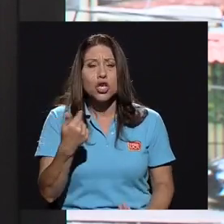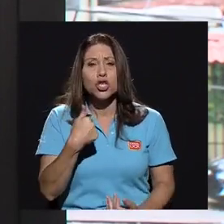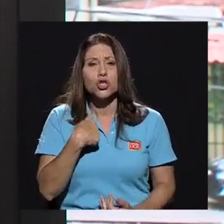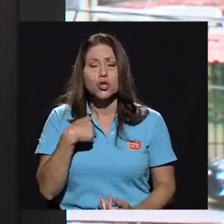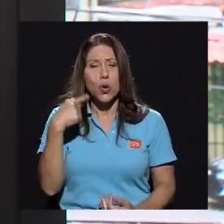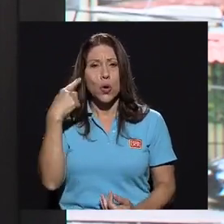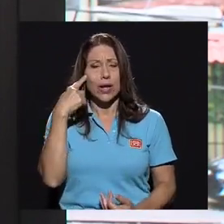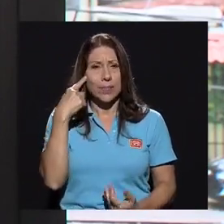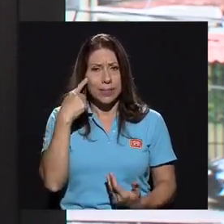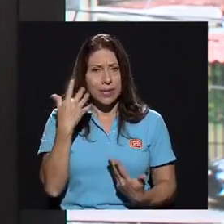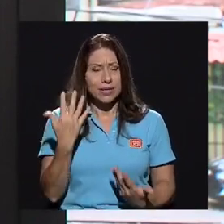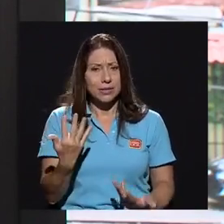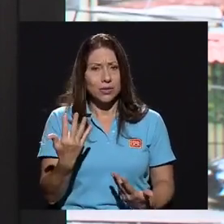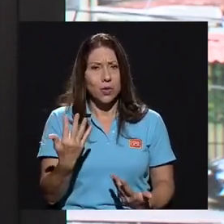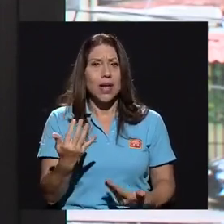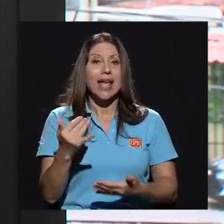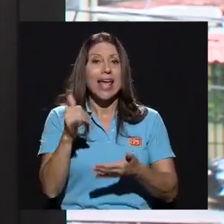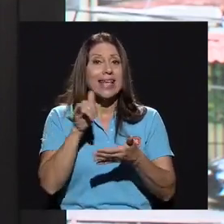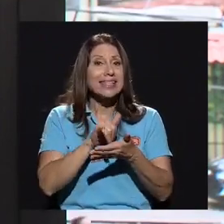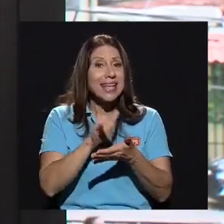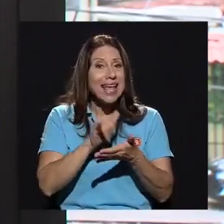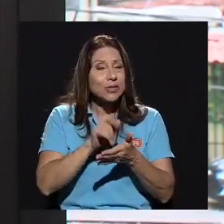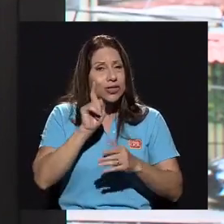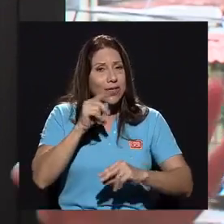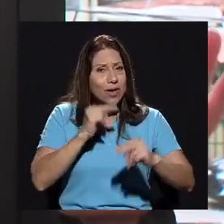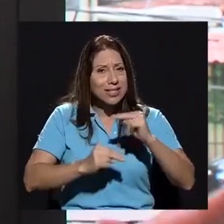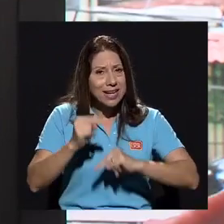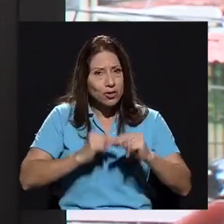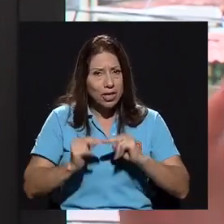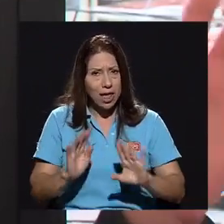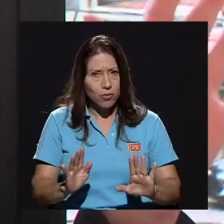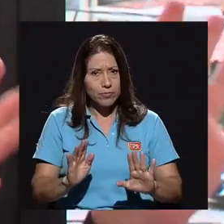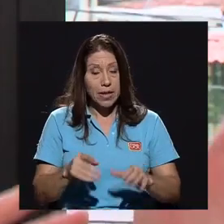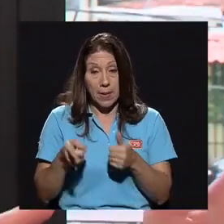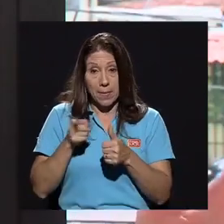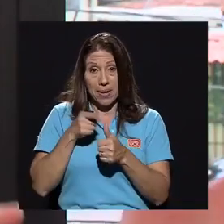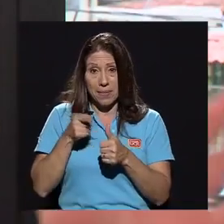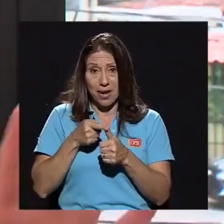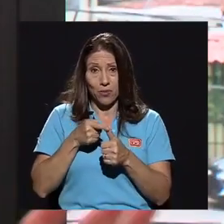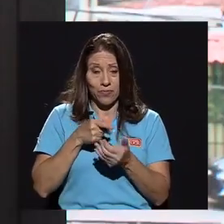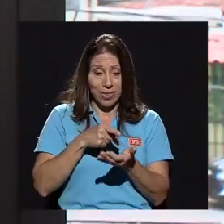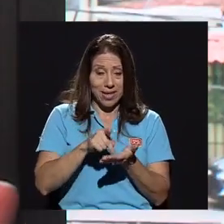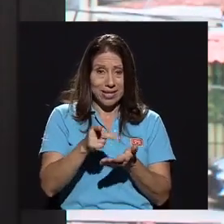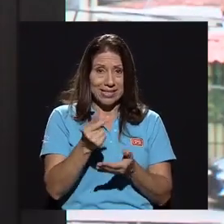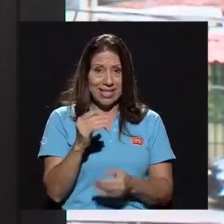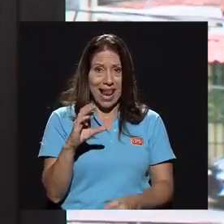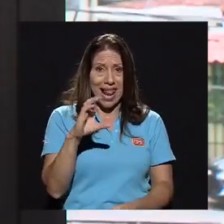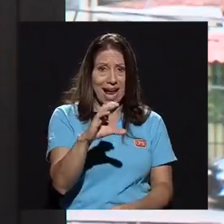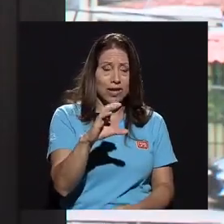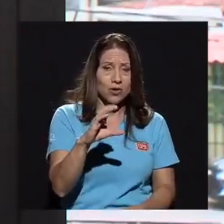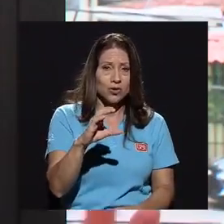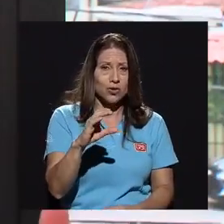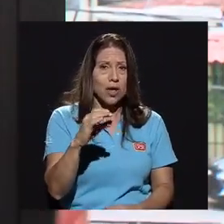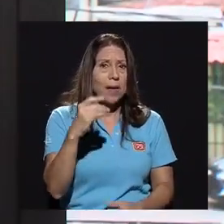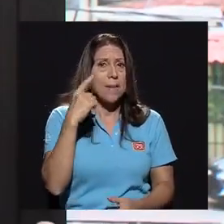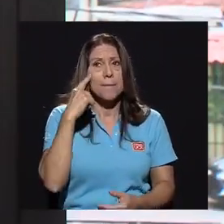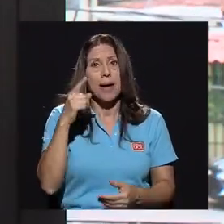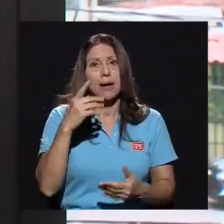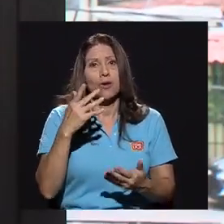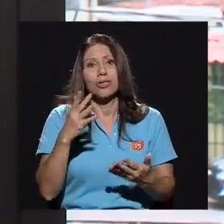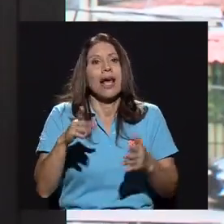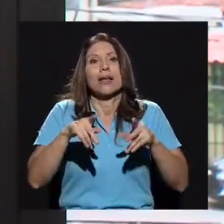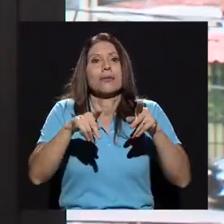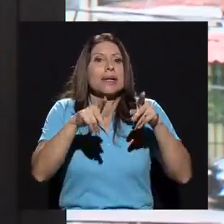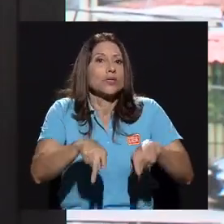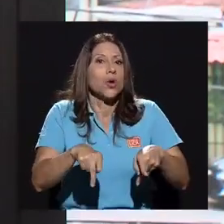Yo lo que pienso es que esto se debe haber negociado. La primera, salarios para quienes nunca han, o sea, lo que usted no ha